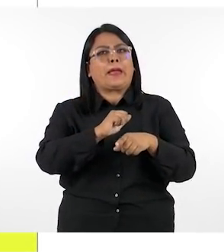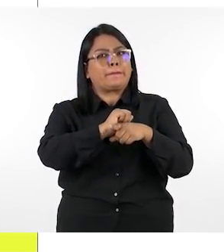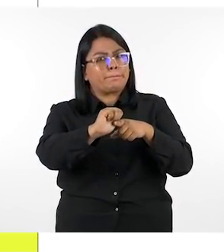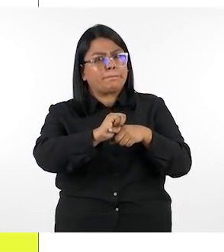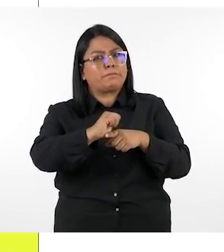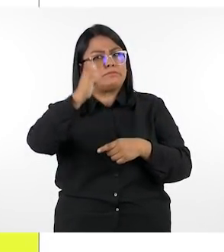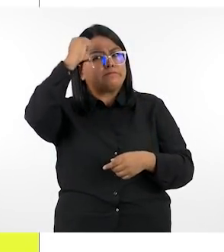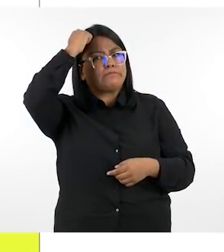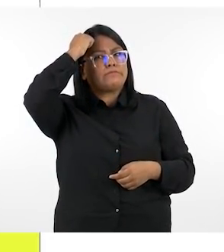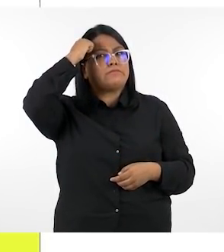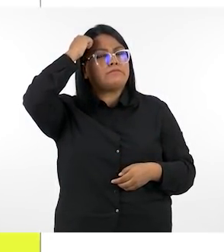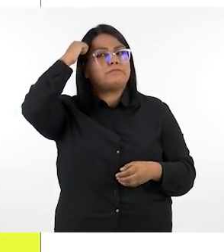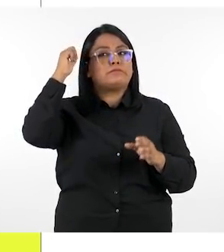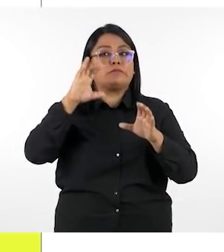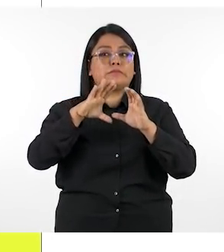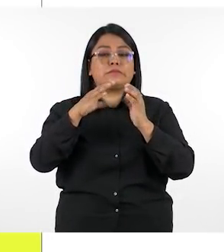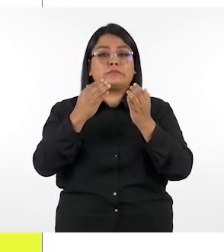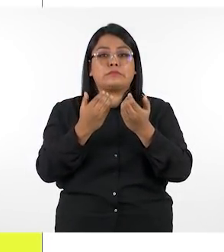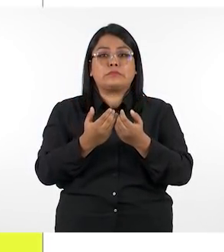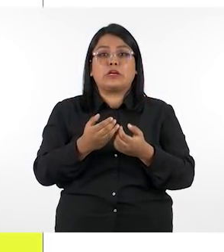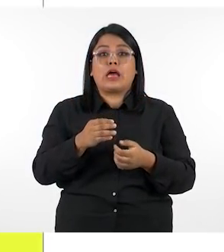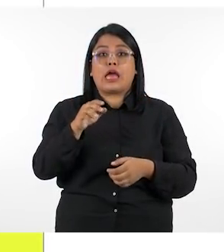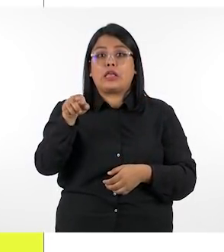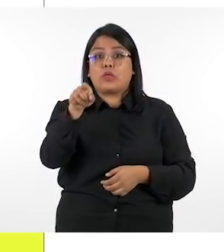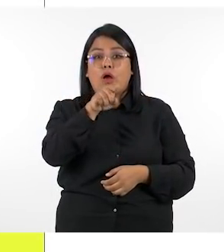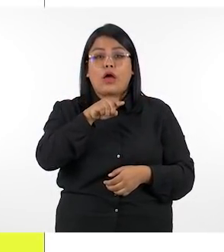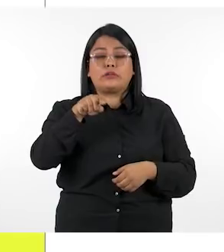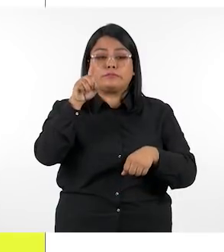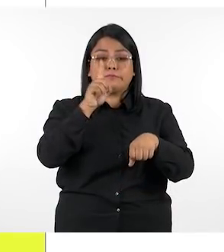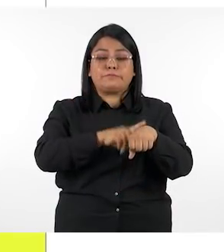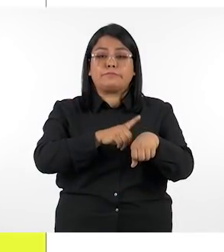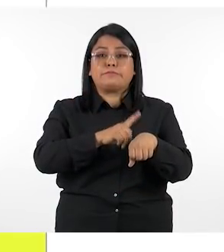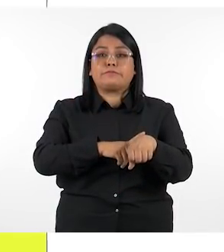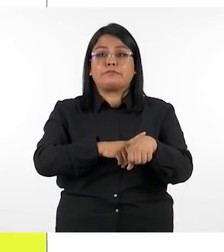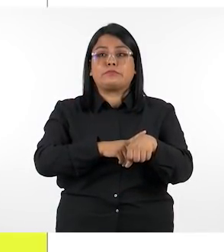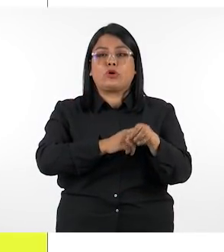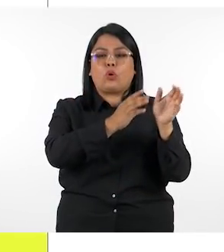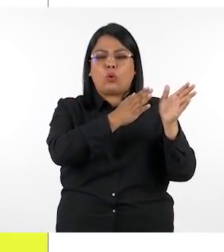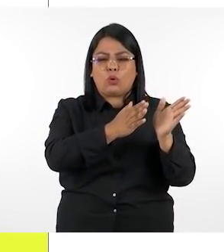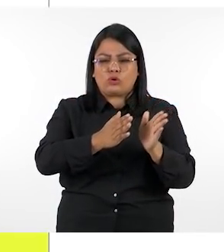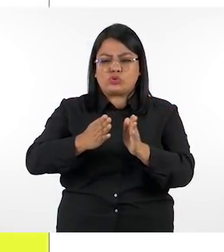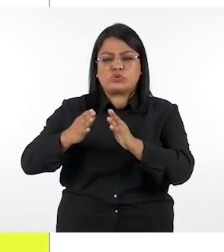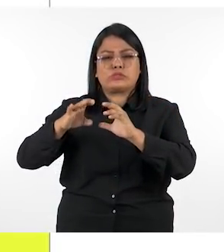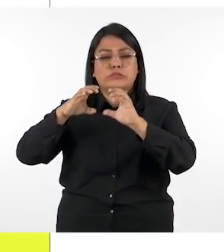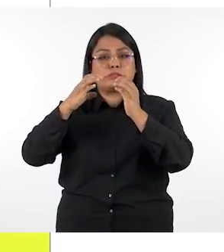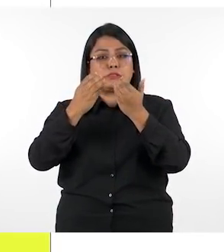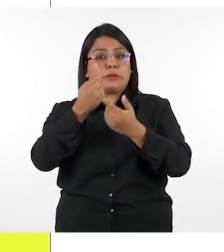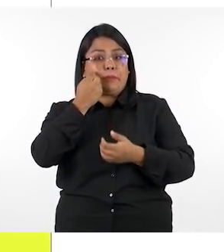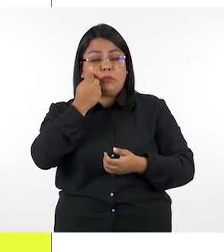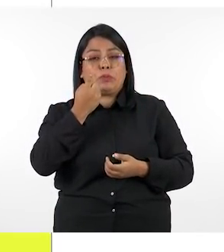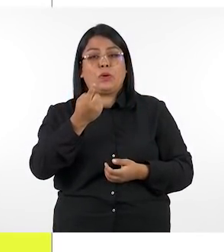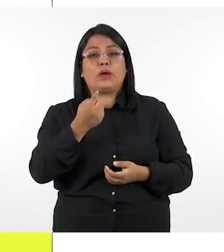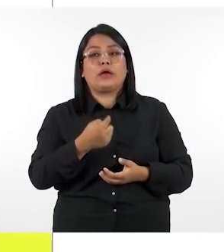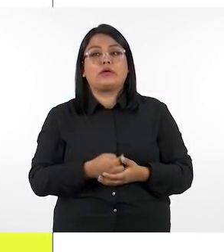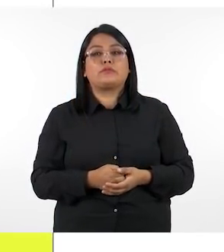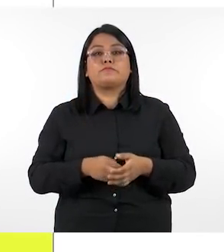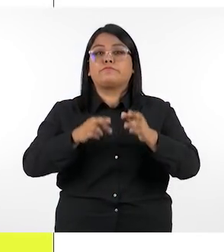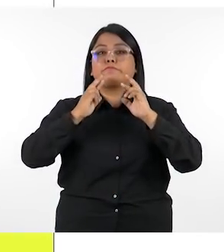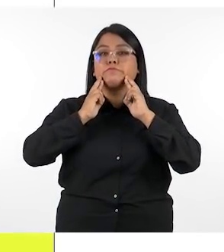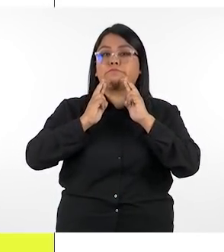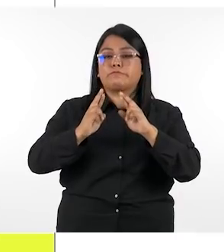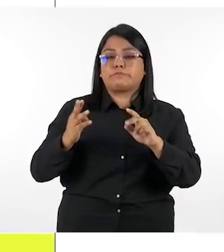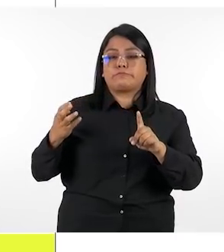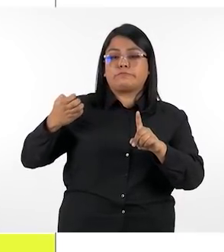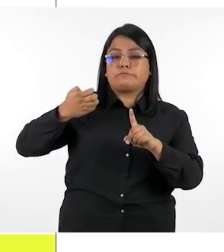el estudiante puede practicar lo aprendido en la clase todos estos momentos en los cuales está estructurada la